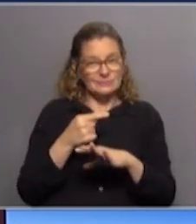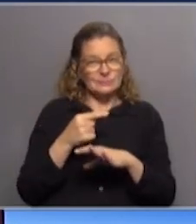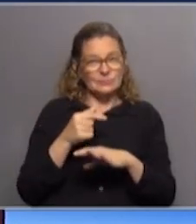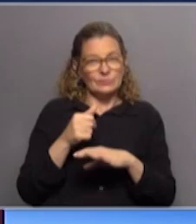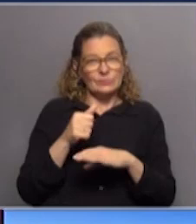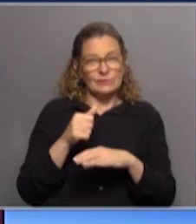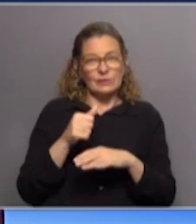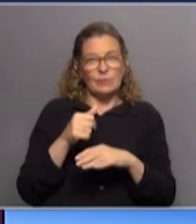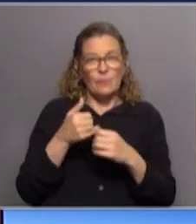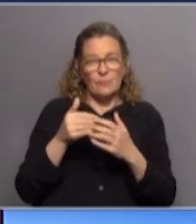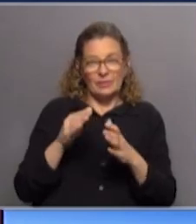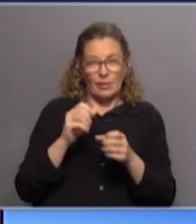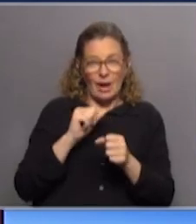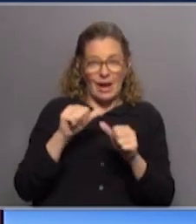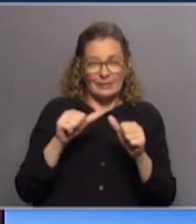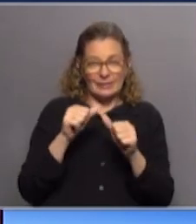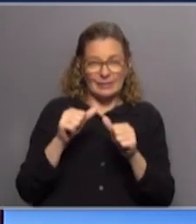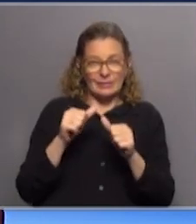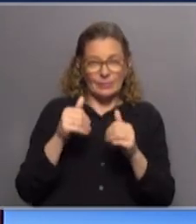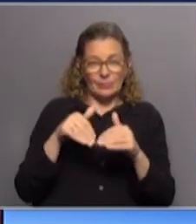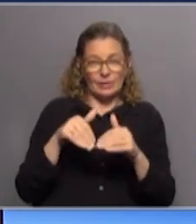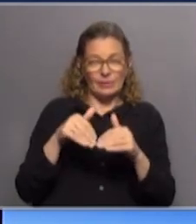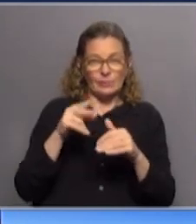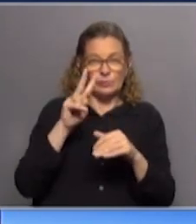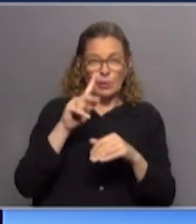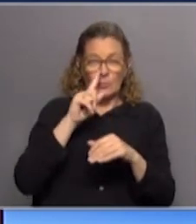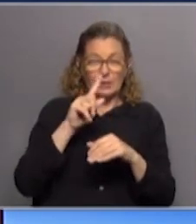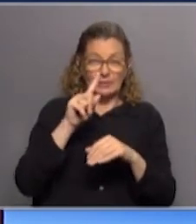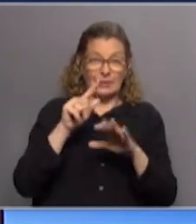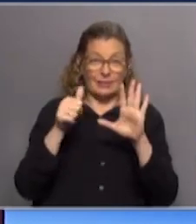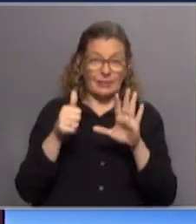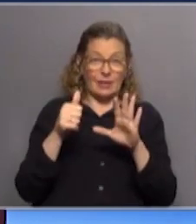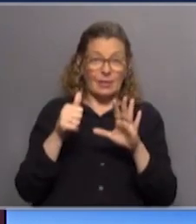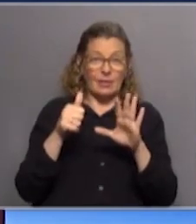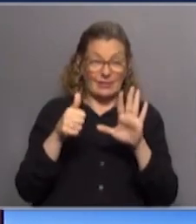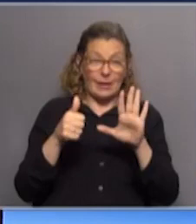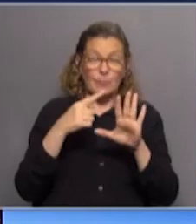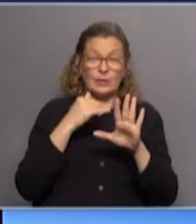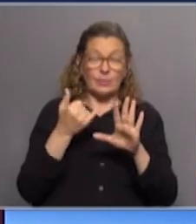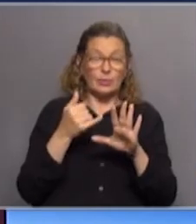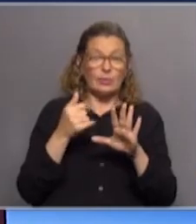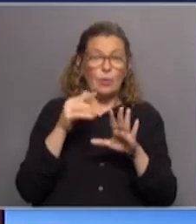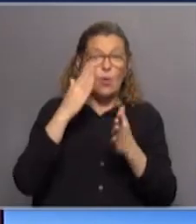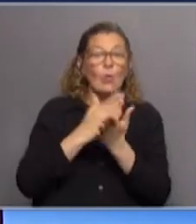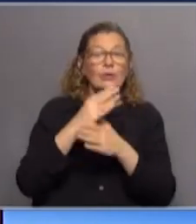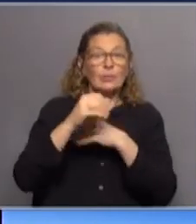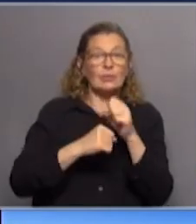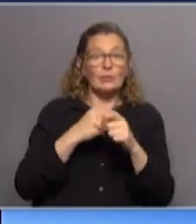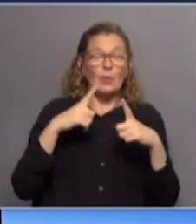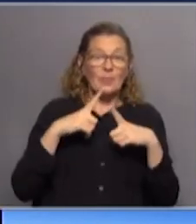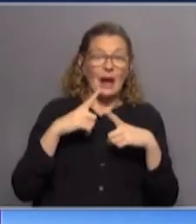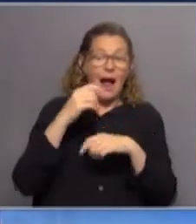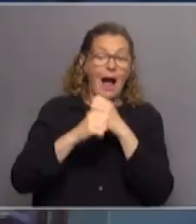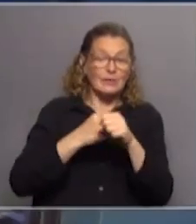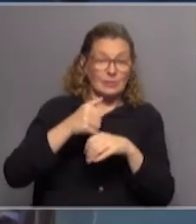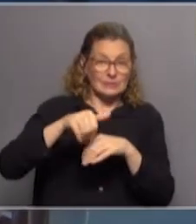mil gorena empezaron a ser sentenciados a partir de 2016, en los últimos años, entonces tendrían que esperar unos años